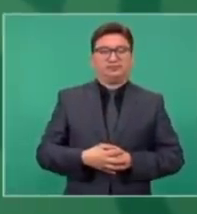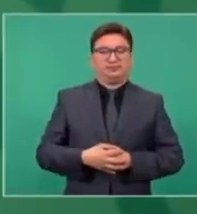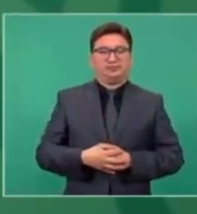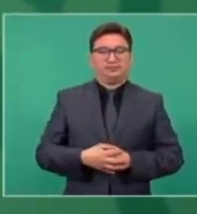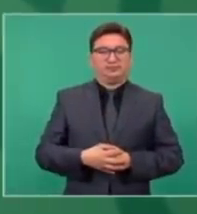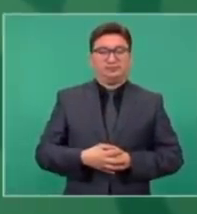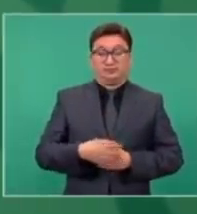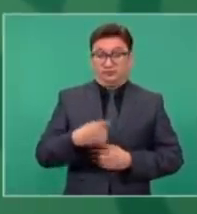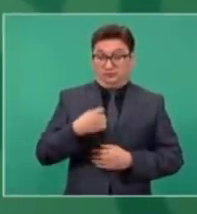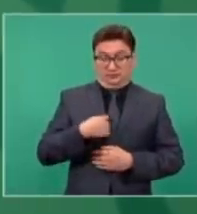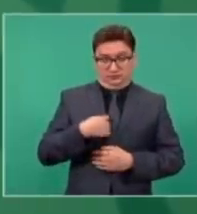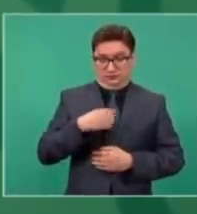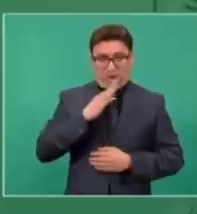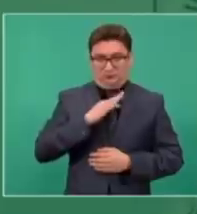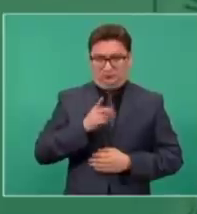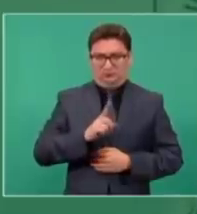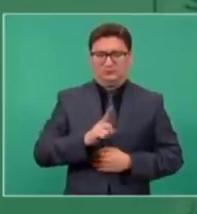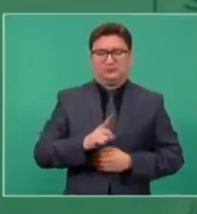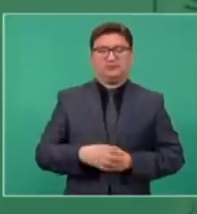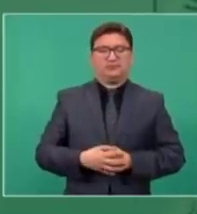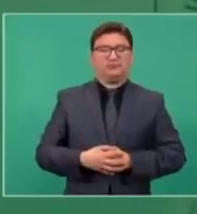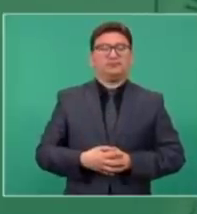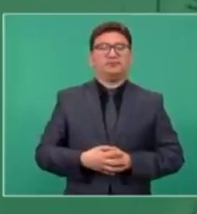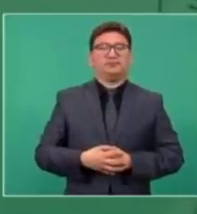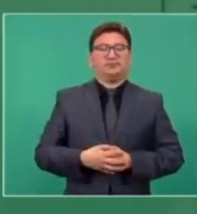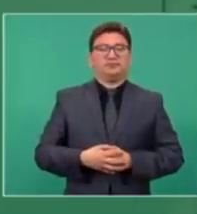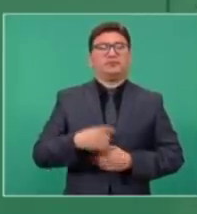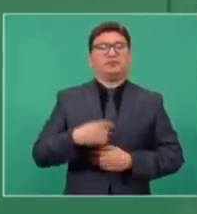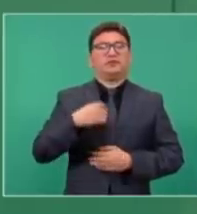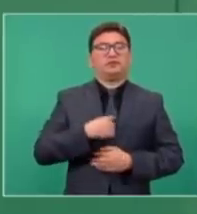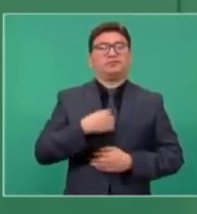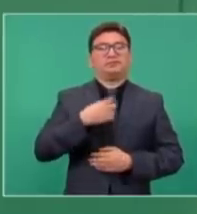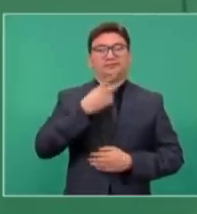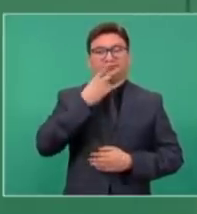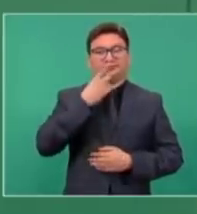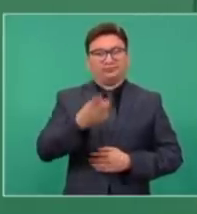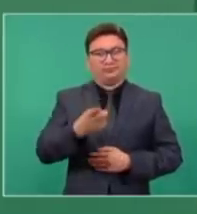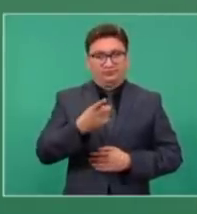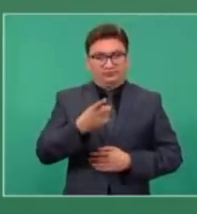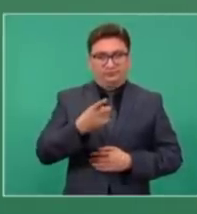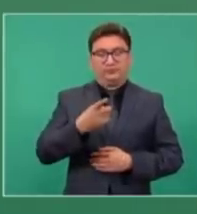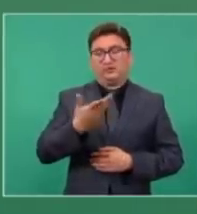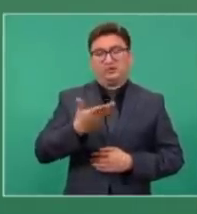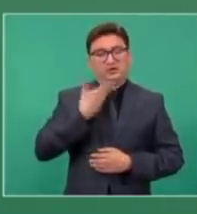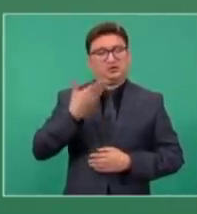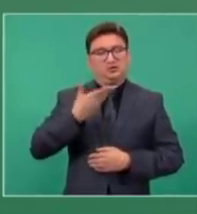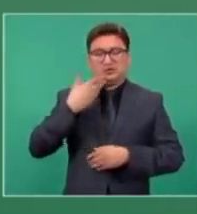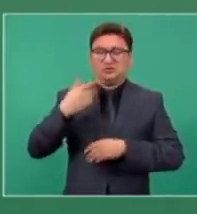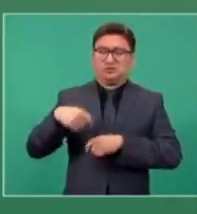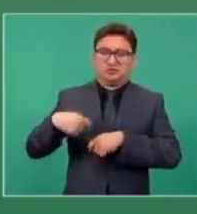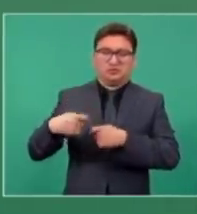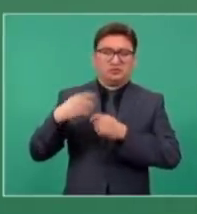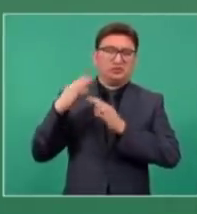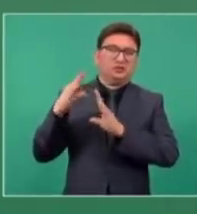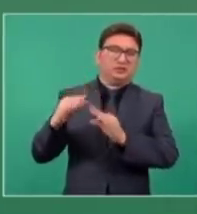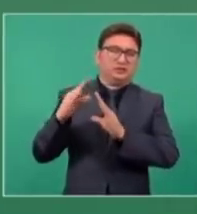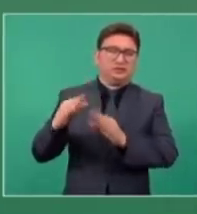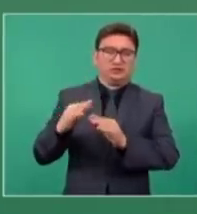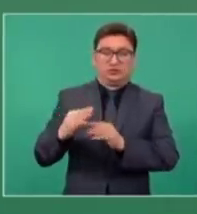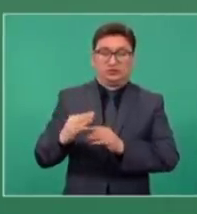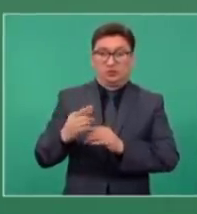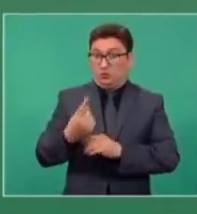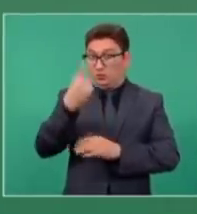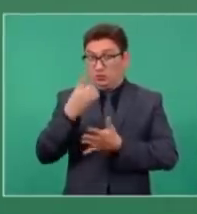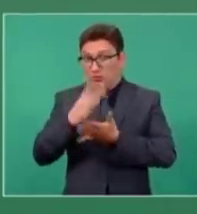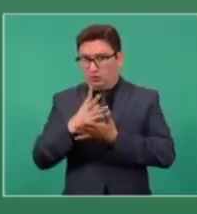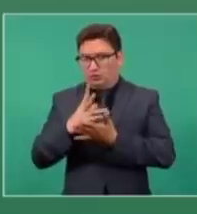no estoy mal cuando hablo de que la doctrina, si no la única, la principal